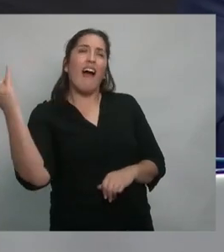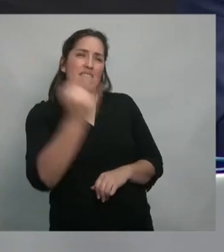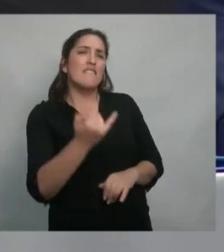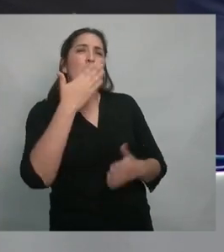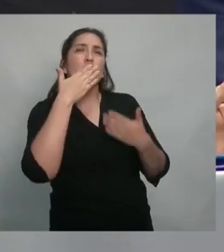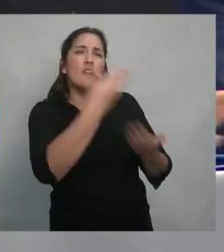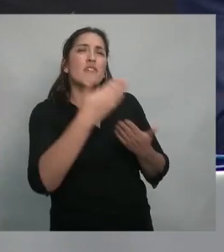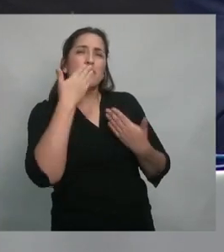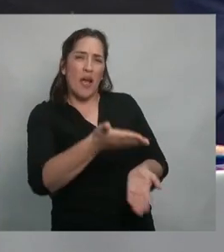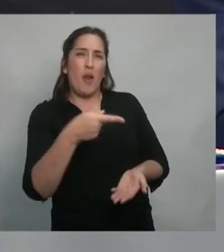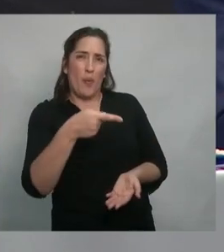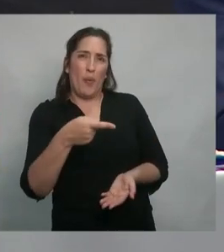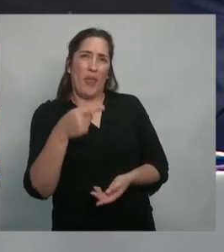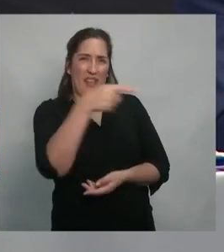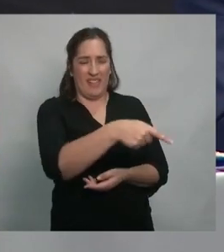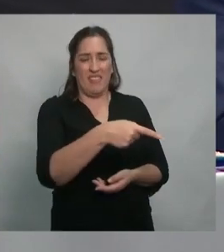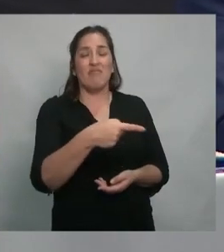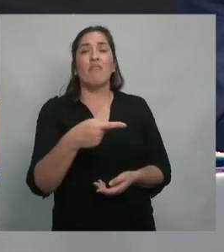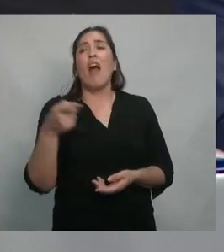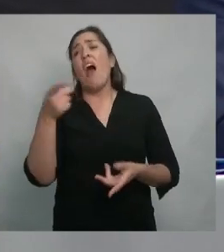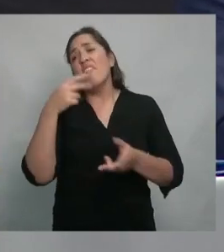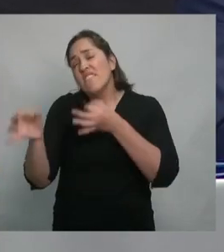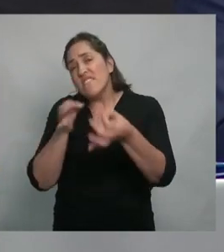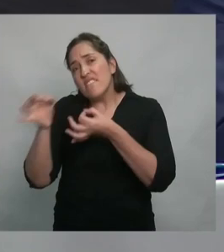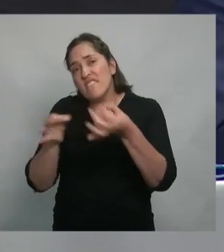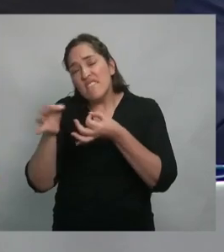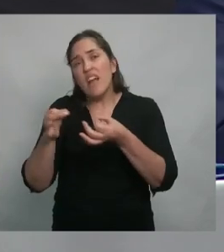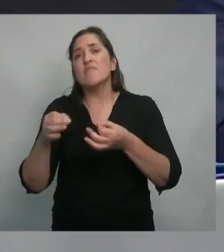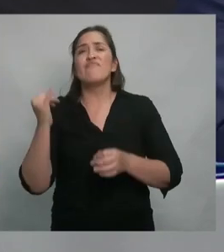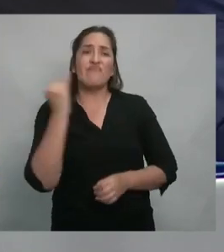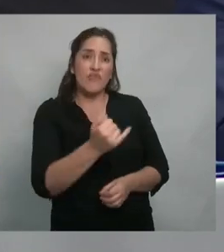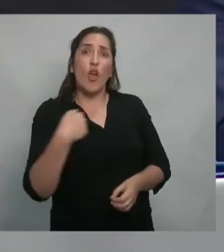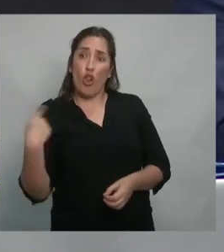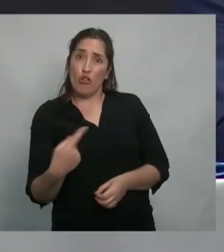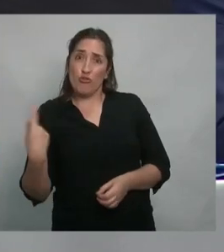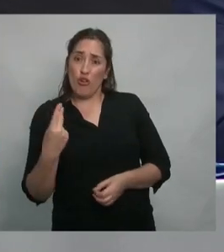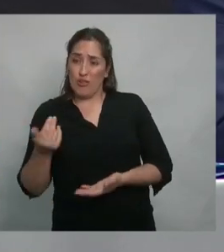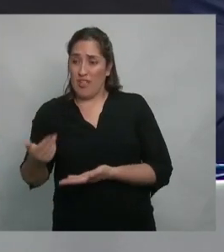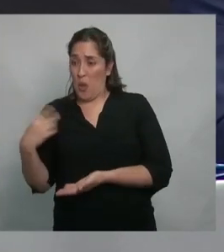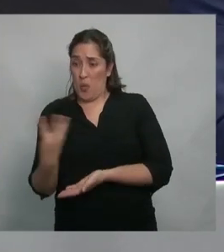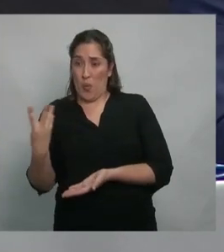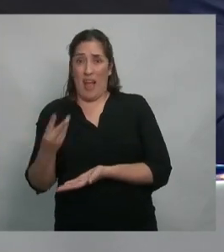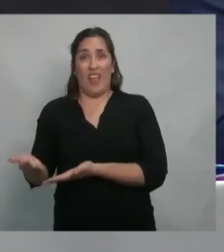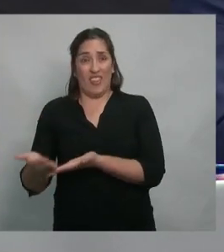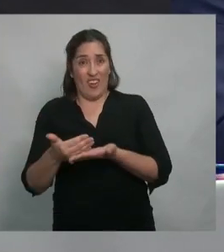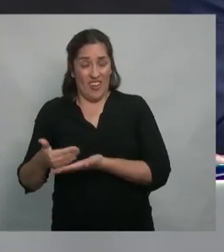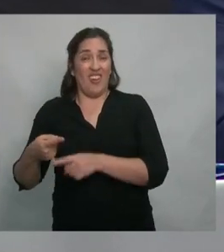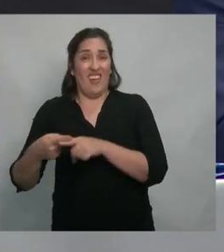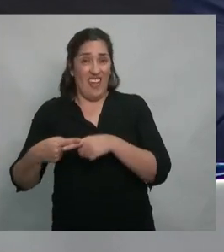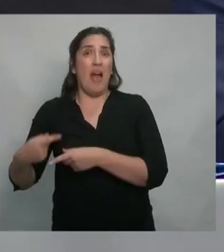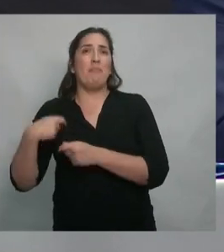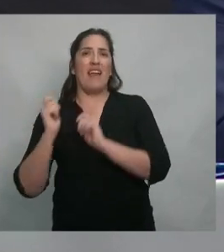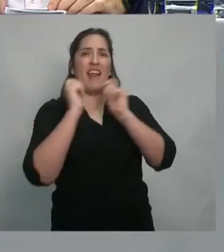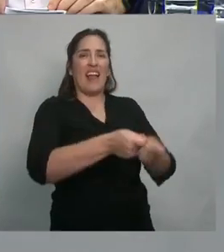saludos y se pusieron a charlar entre ellas aparte y vinieron y le dijeron mira juntamos plata entre nosotras cuatro y le regalamos esto a tu tía